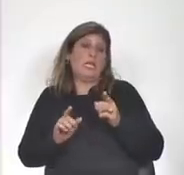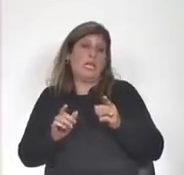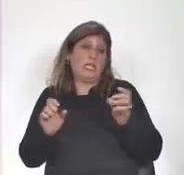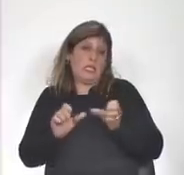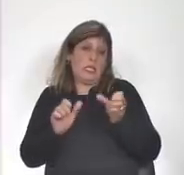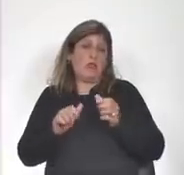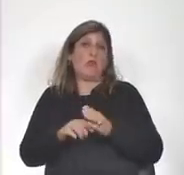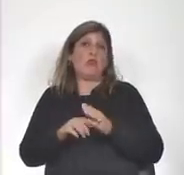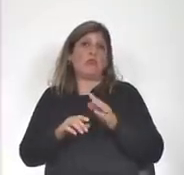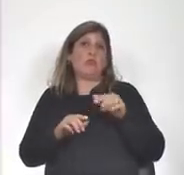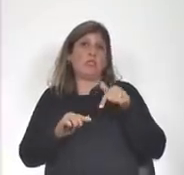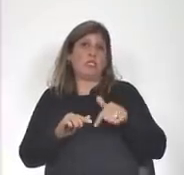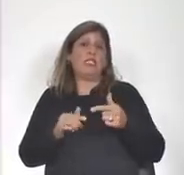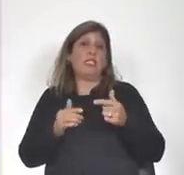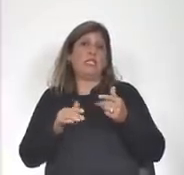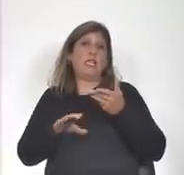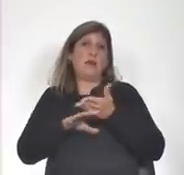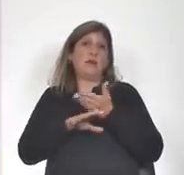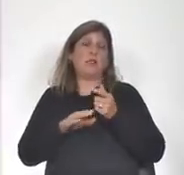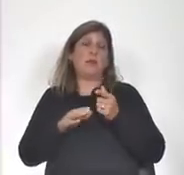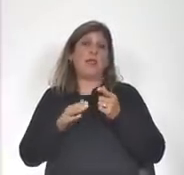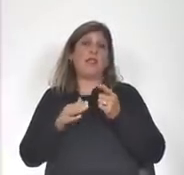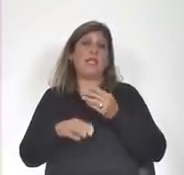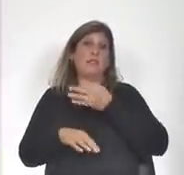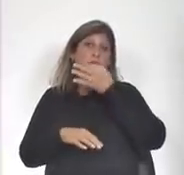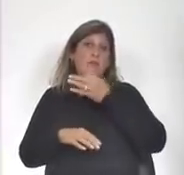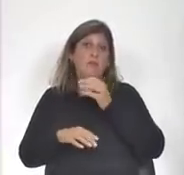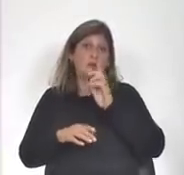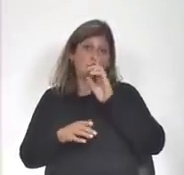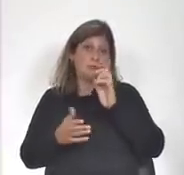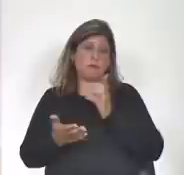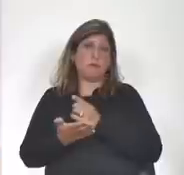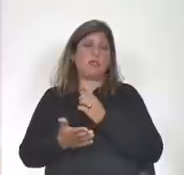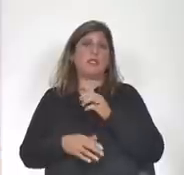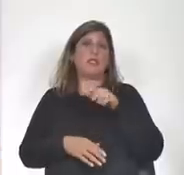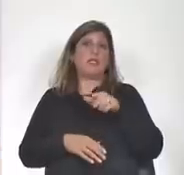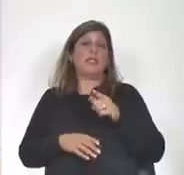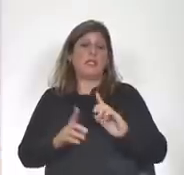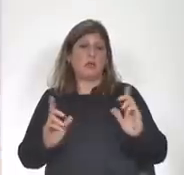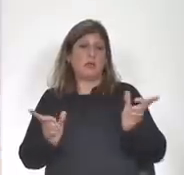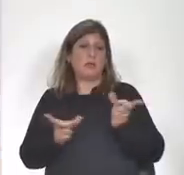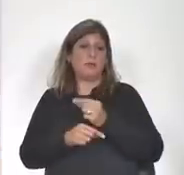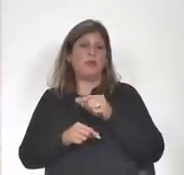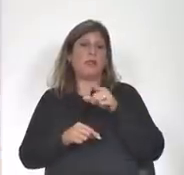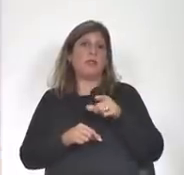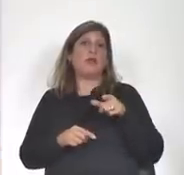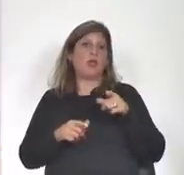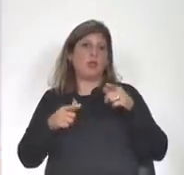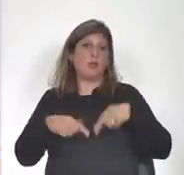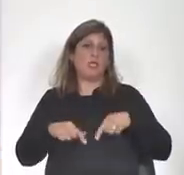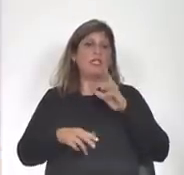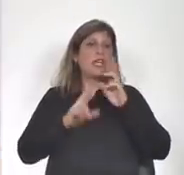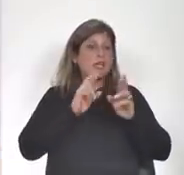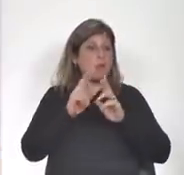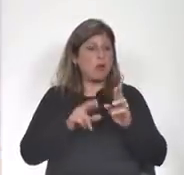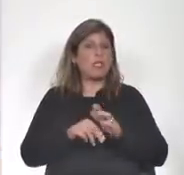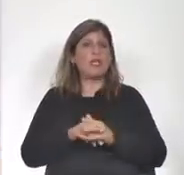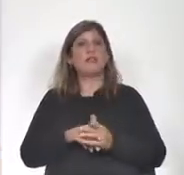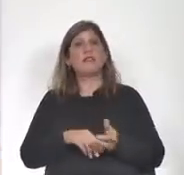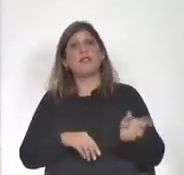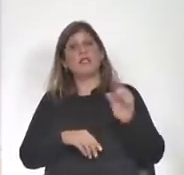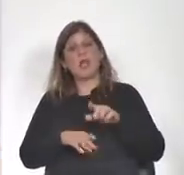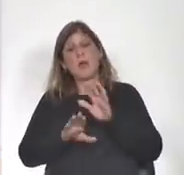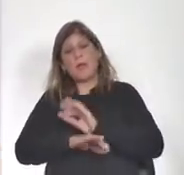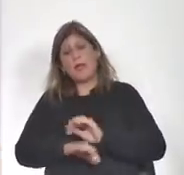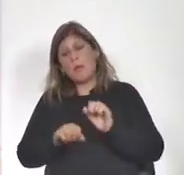y desde ya señora presidenta le vamos a pedir la palabra inmediatamente después de que la ministra termine de dar sus respuestas para poder hacer